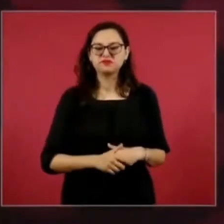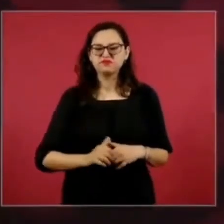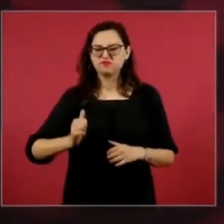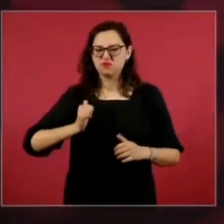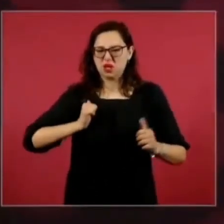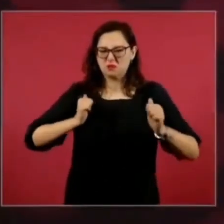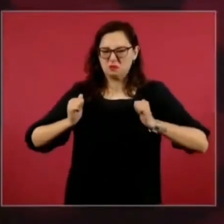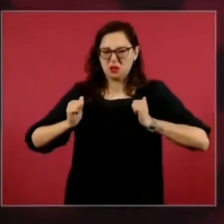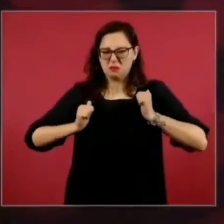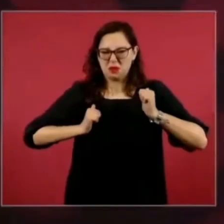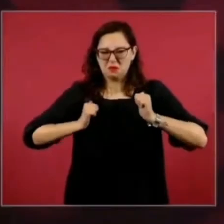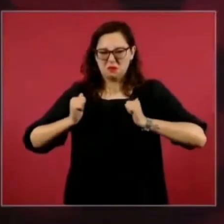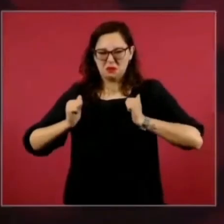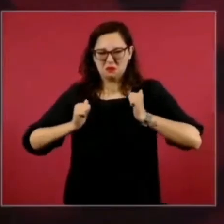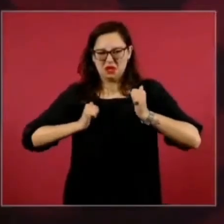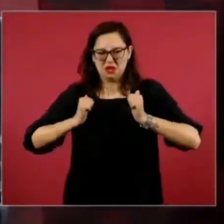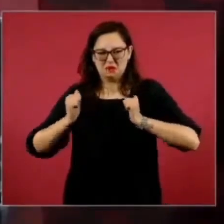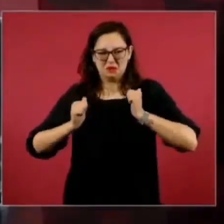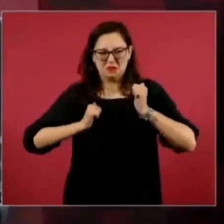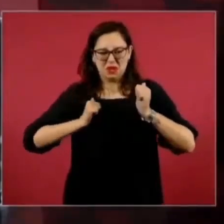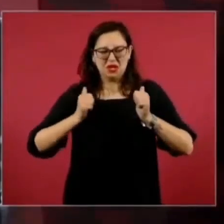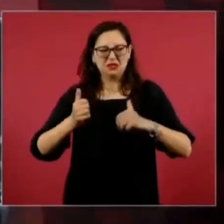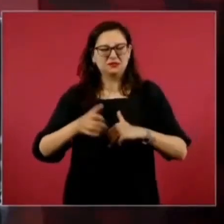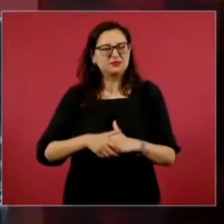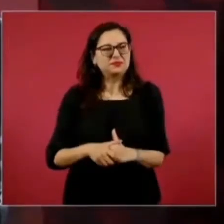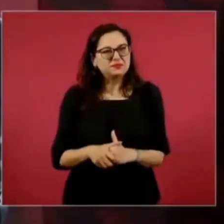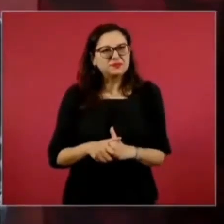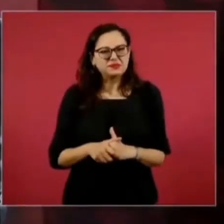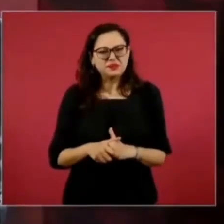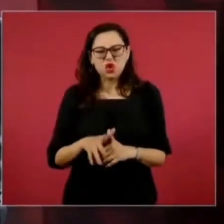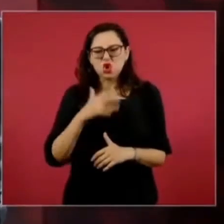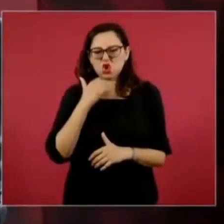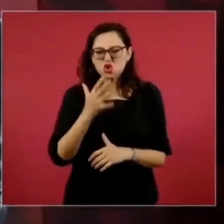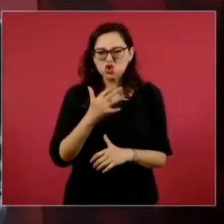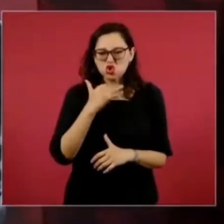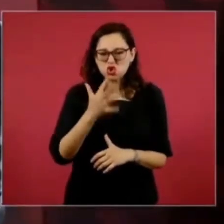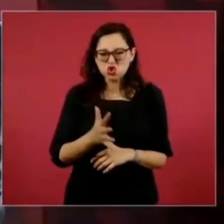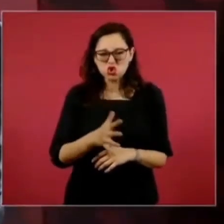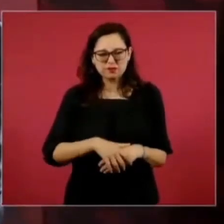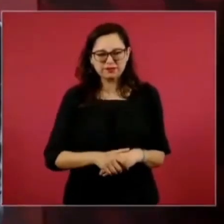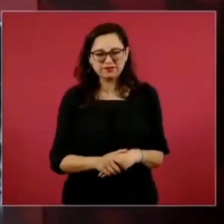corruptos.